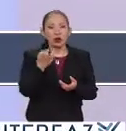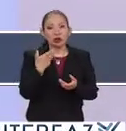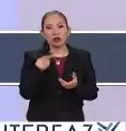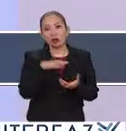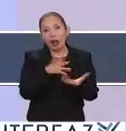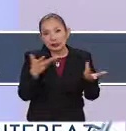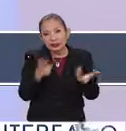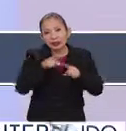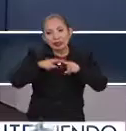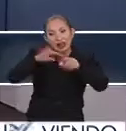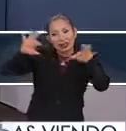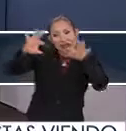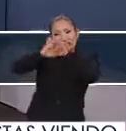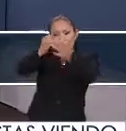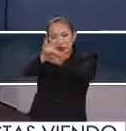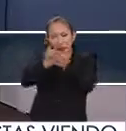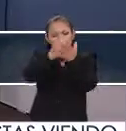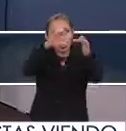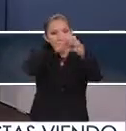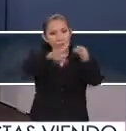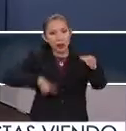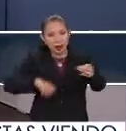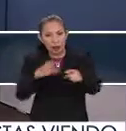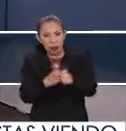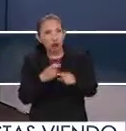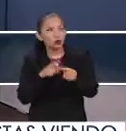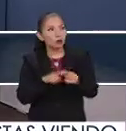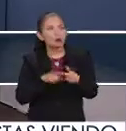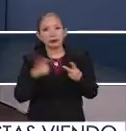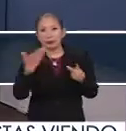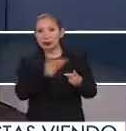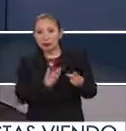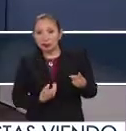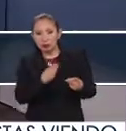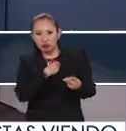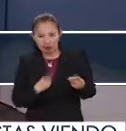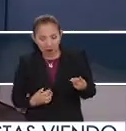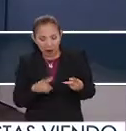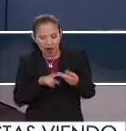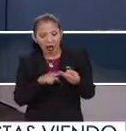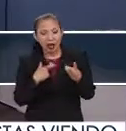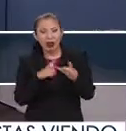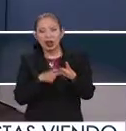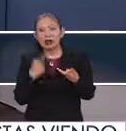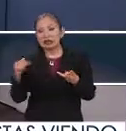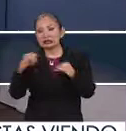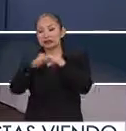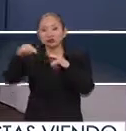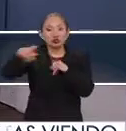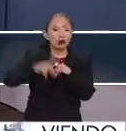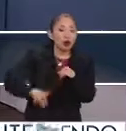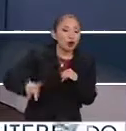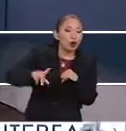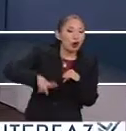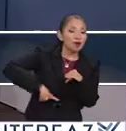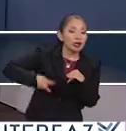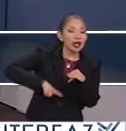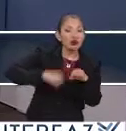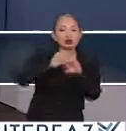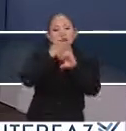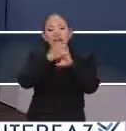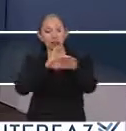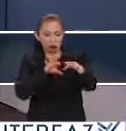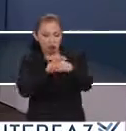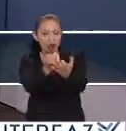hemos estado generando diferentes alianzas con los gobernadores, con los presidentes municipales, con las instituciones públicas federales y estatales.